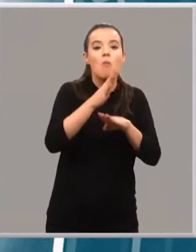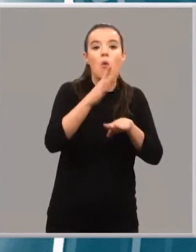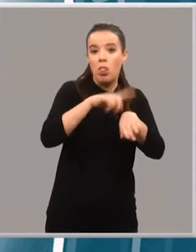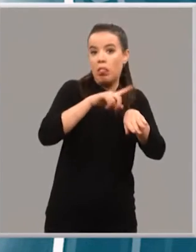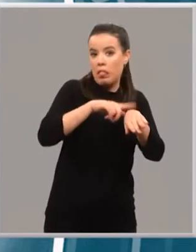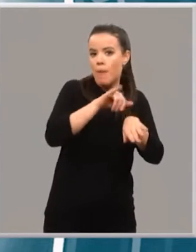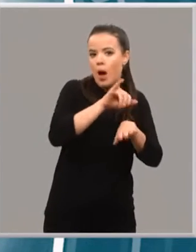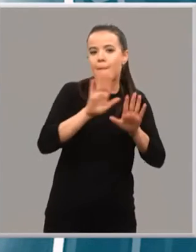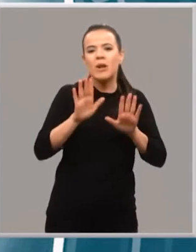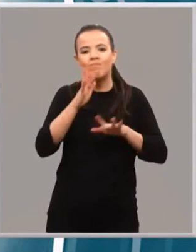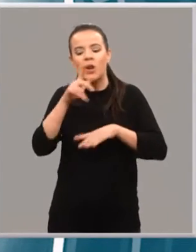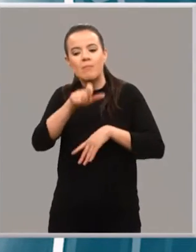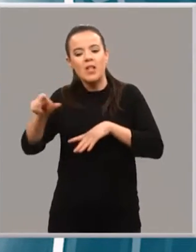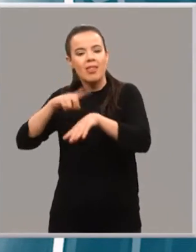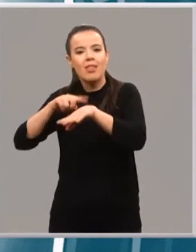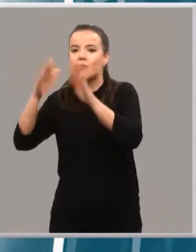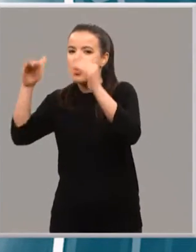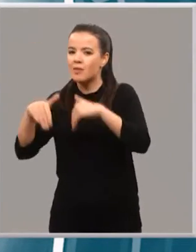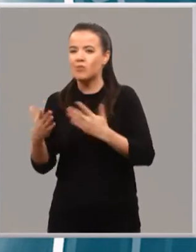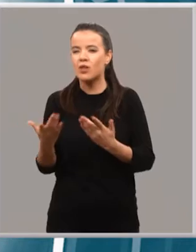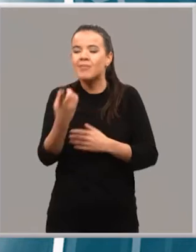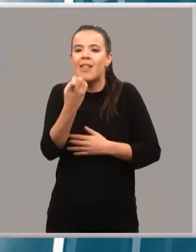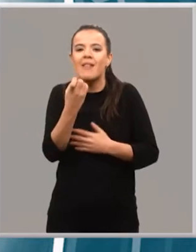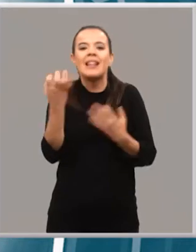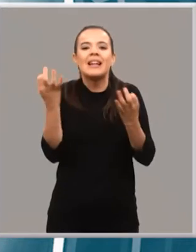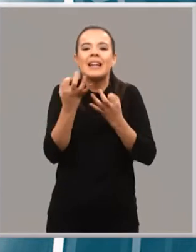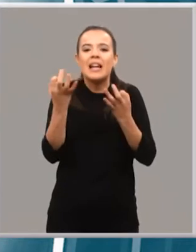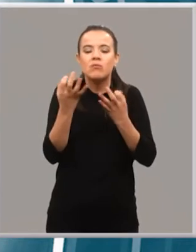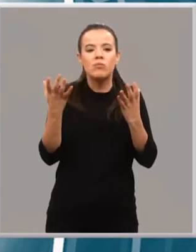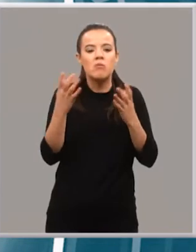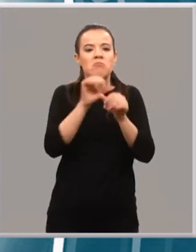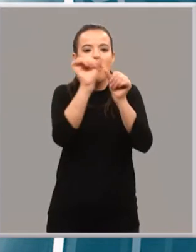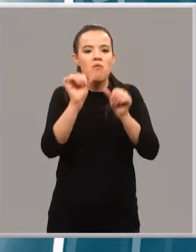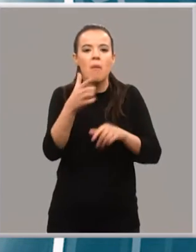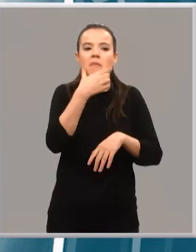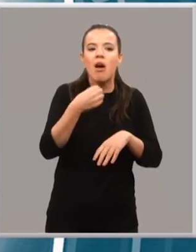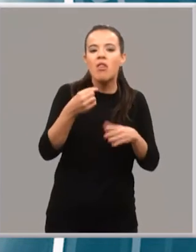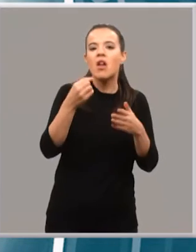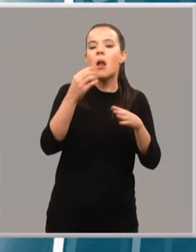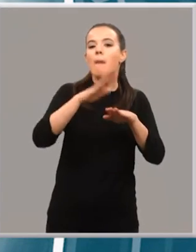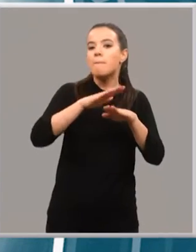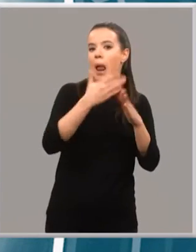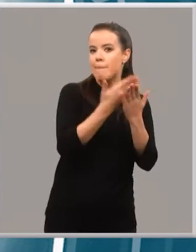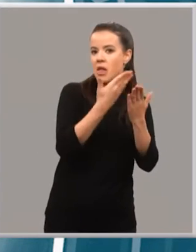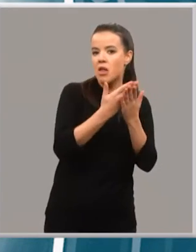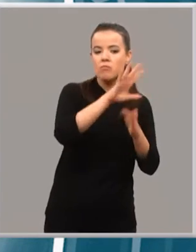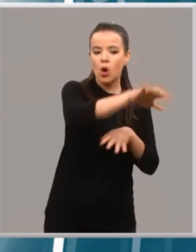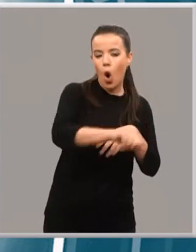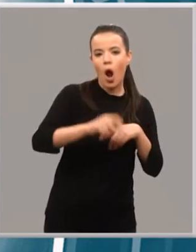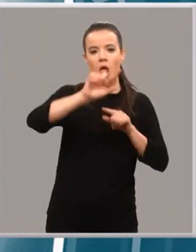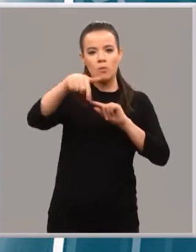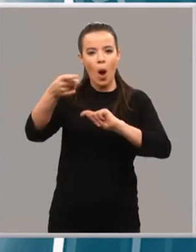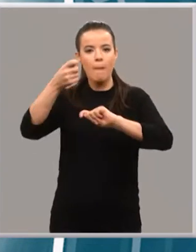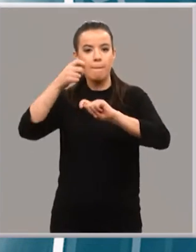hoy en día cada vez el tiempo es más escaso y lo que necesitamos es una manera muy ágil tanto de pedir como de recoger y pagar. Entonces